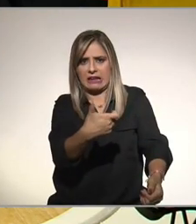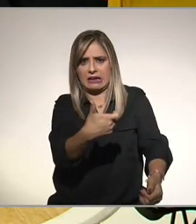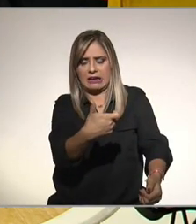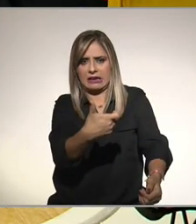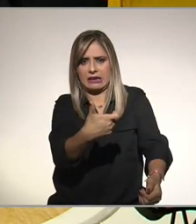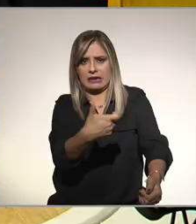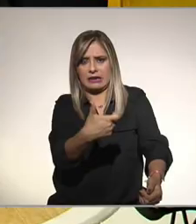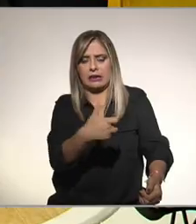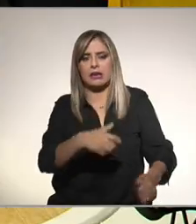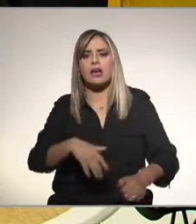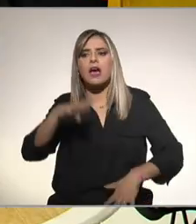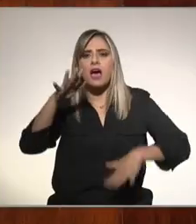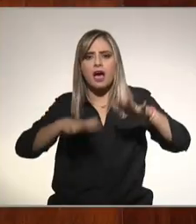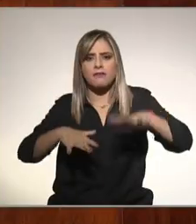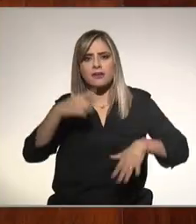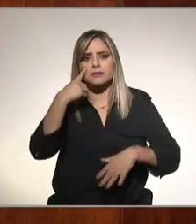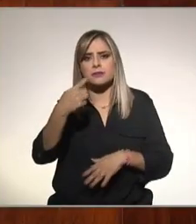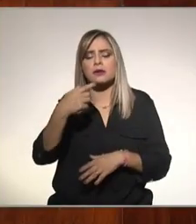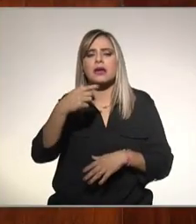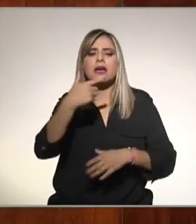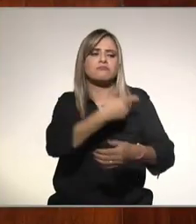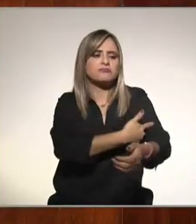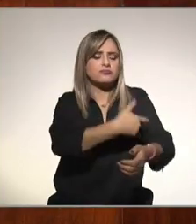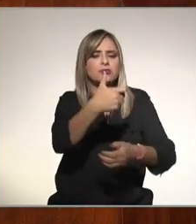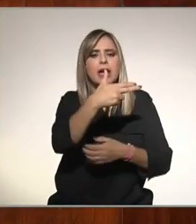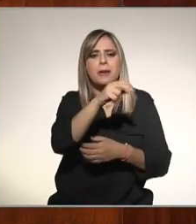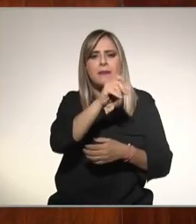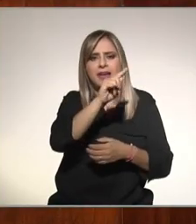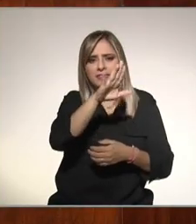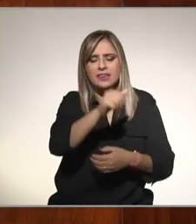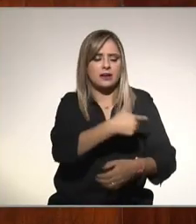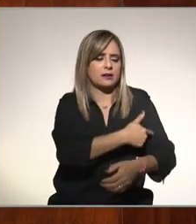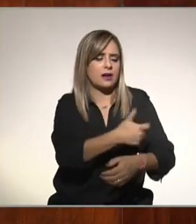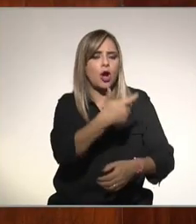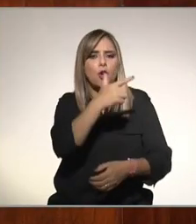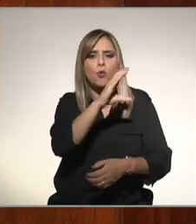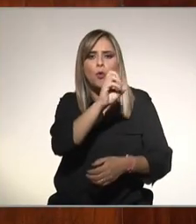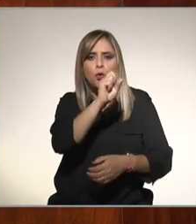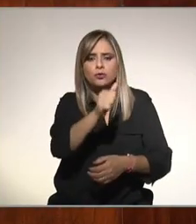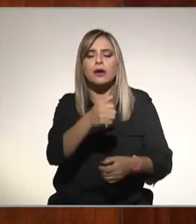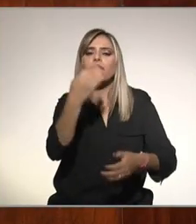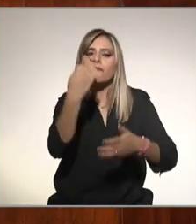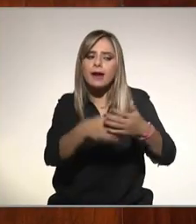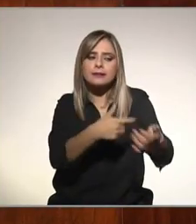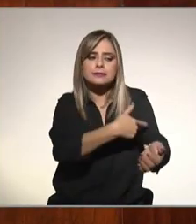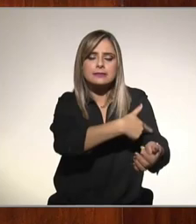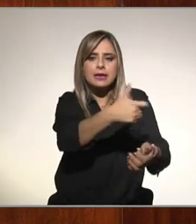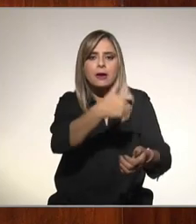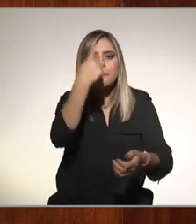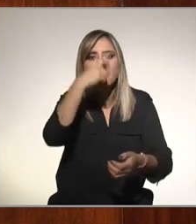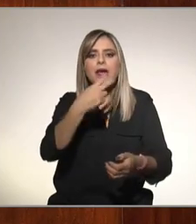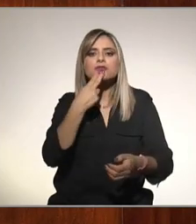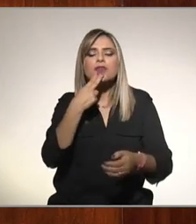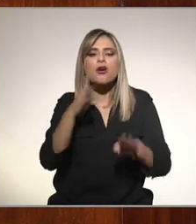muchas veces vemos una biometría hemática una glucosa y faltan las pruebas de funcionamiento hepático entonces todos